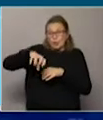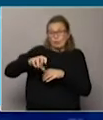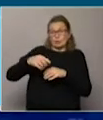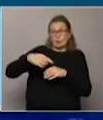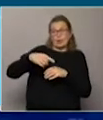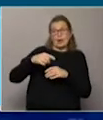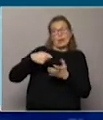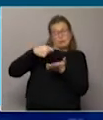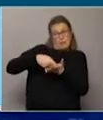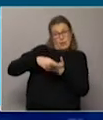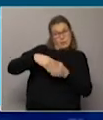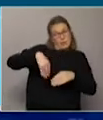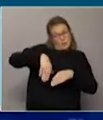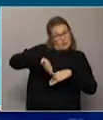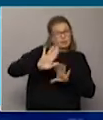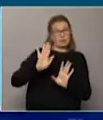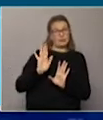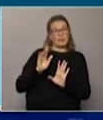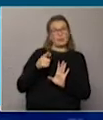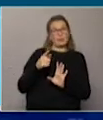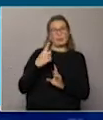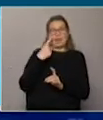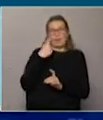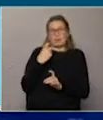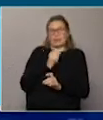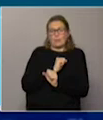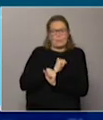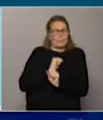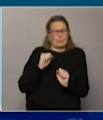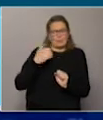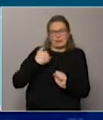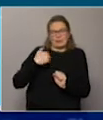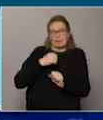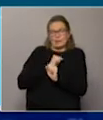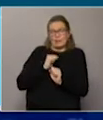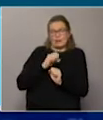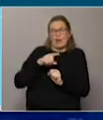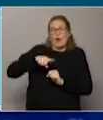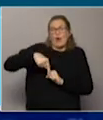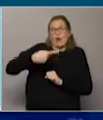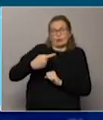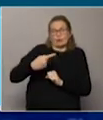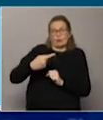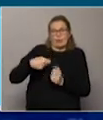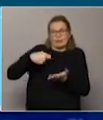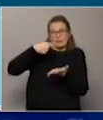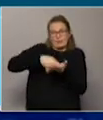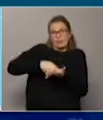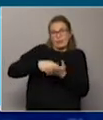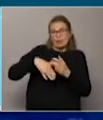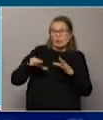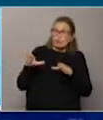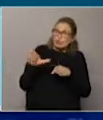dispersos, queda en evidencia que es imposible que Argentina pudiera encarar el resto de los desafíos que tienen, que todos se